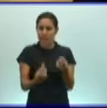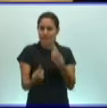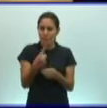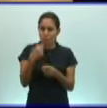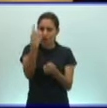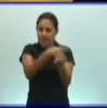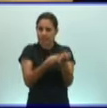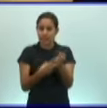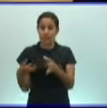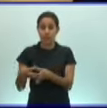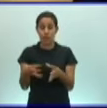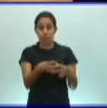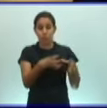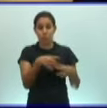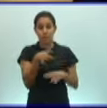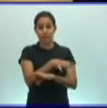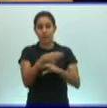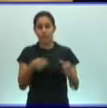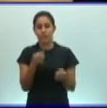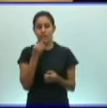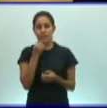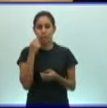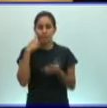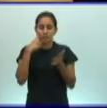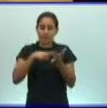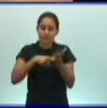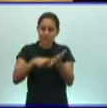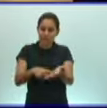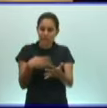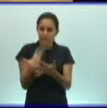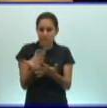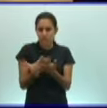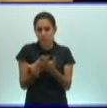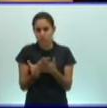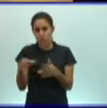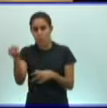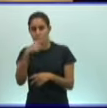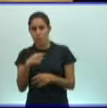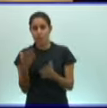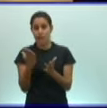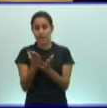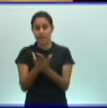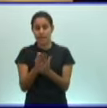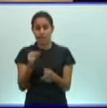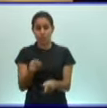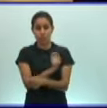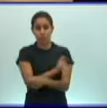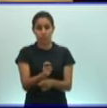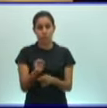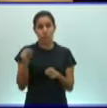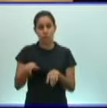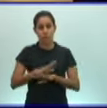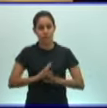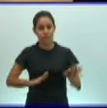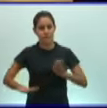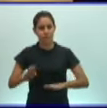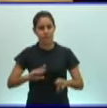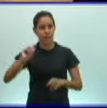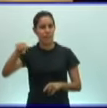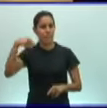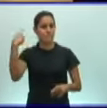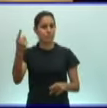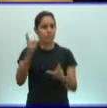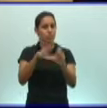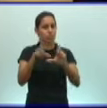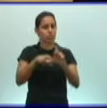grupos animales, que puedan seguir las indicaciones que les he dado en la clase de hoy, y que desde hoy ya pueden estar preparándose para el próximo contenido